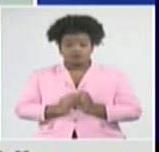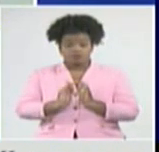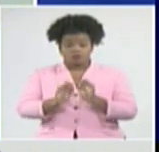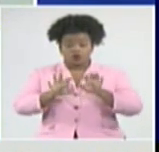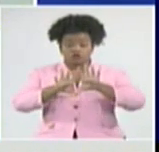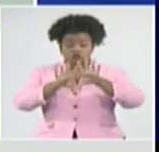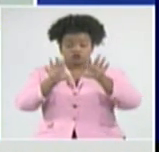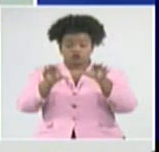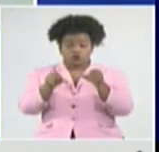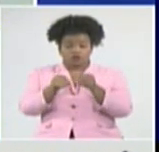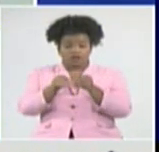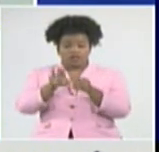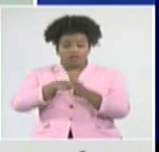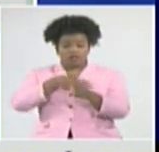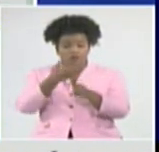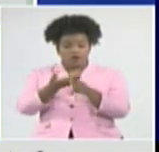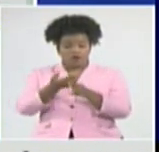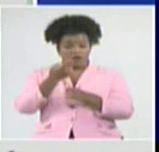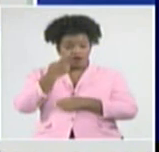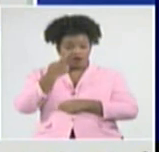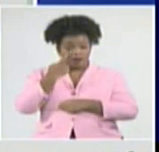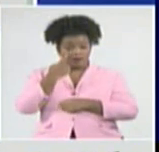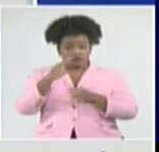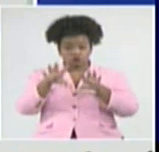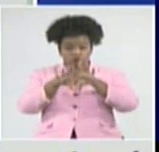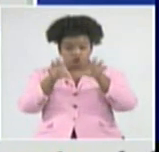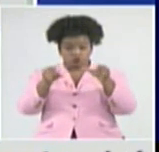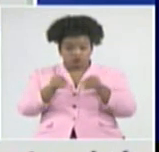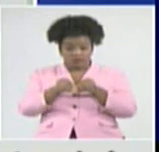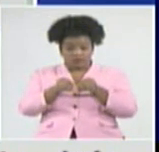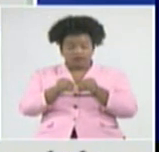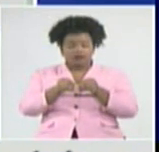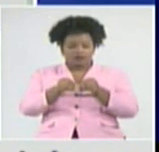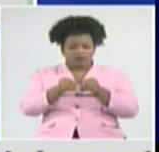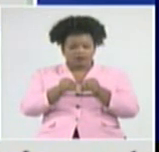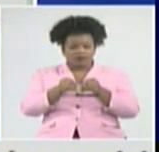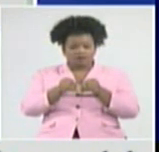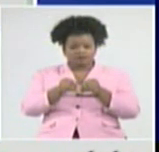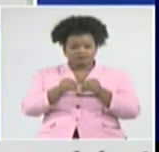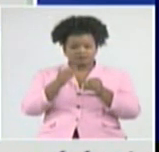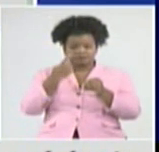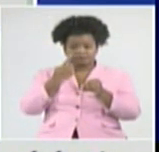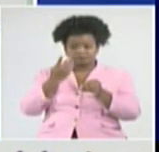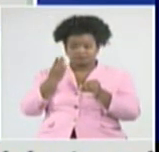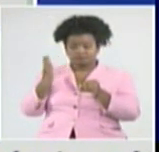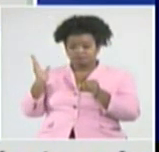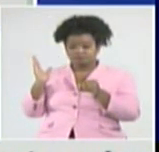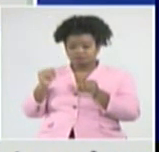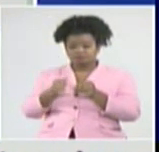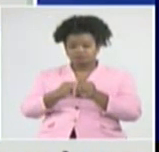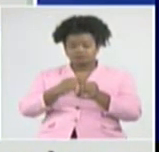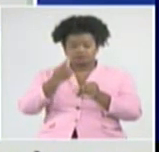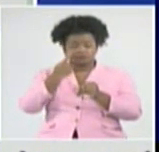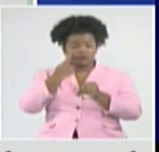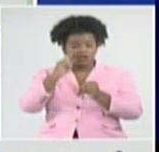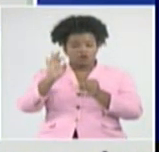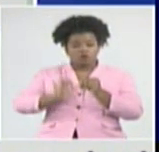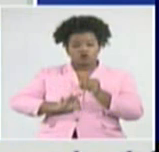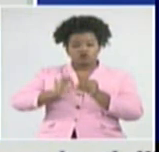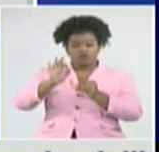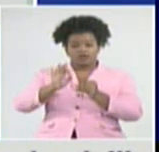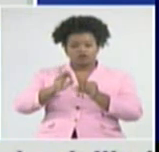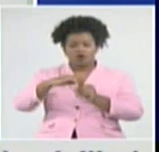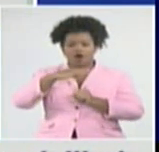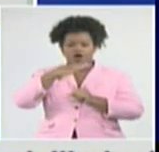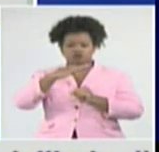vamos a verlo ahora a continuación, en ese total, hay un alto porciento que son las barras azules,